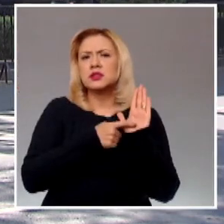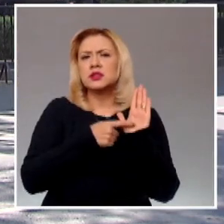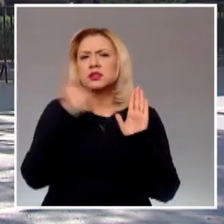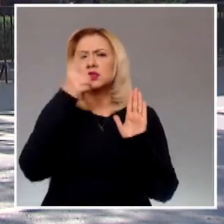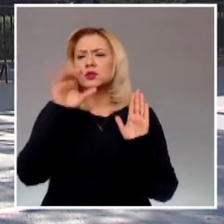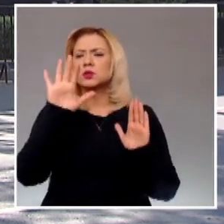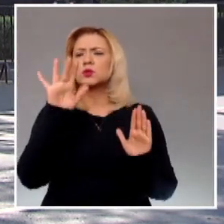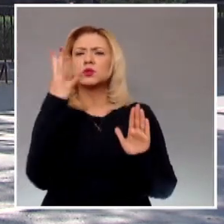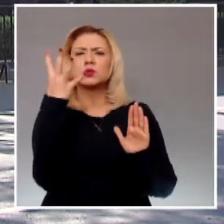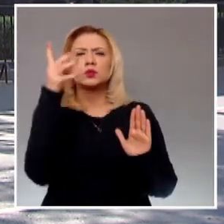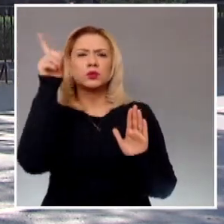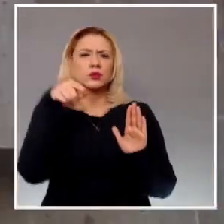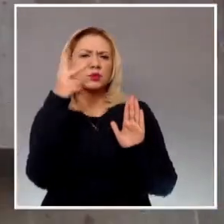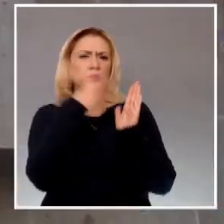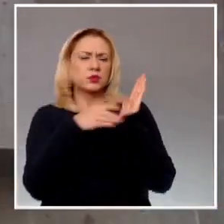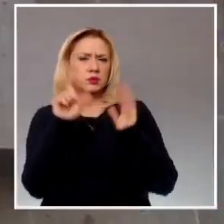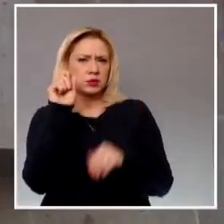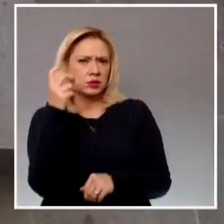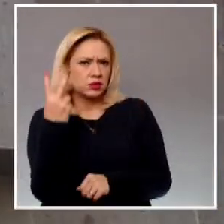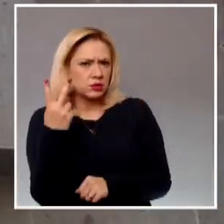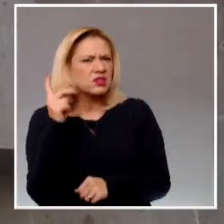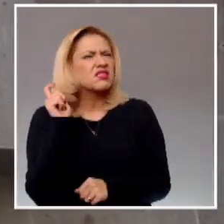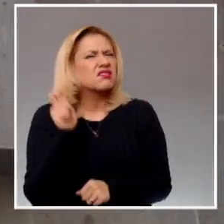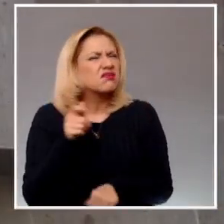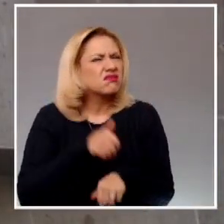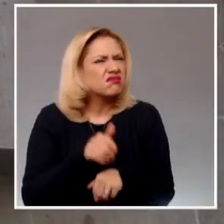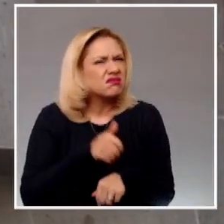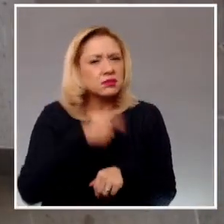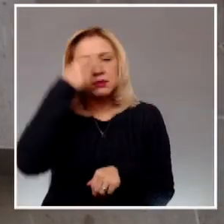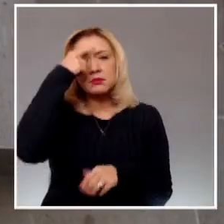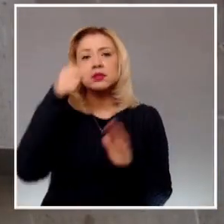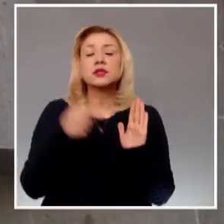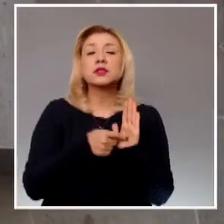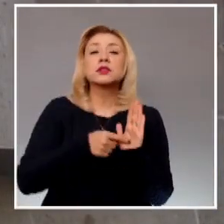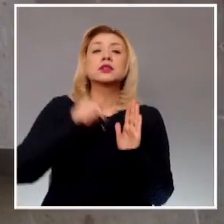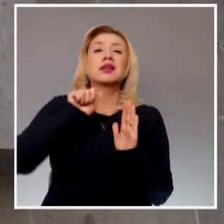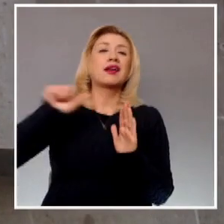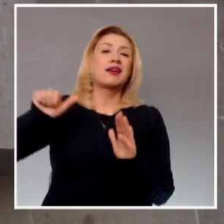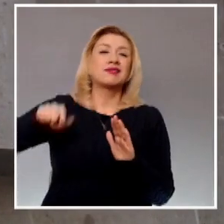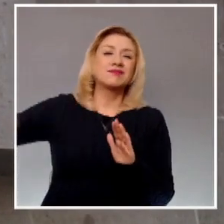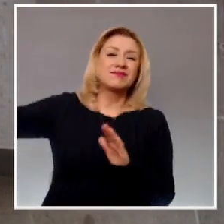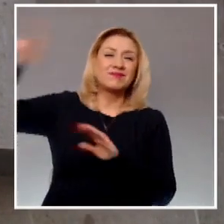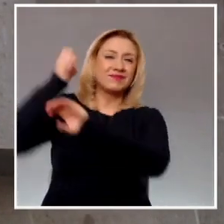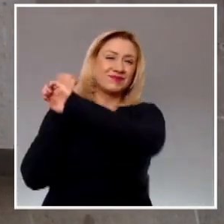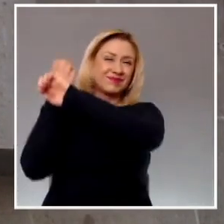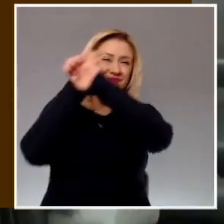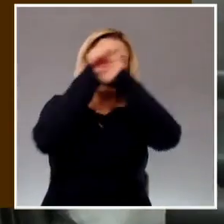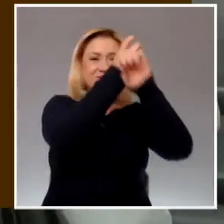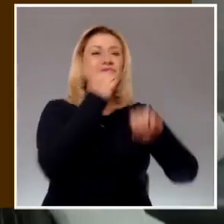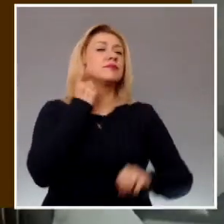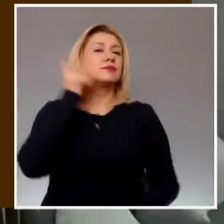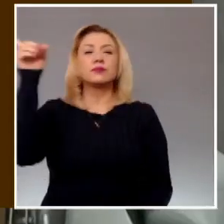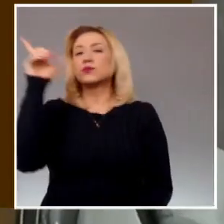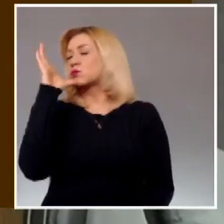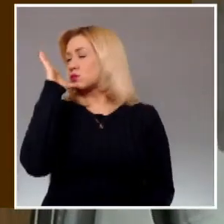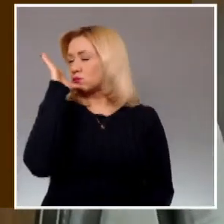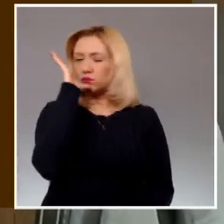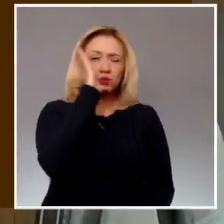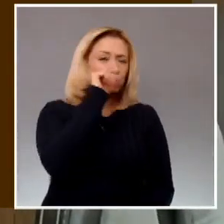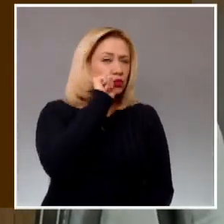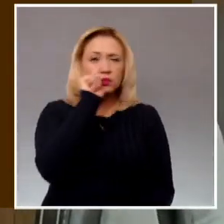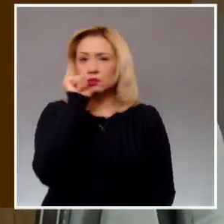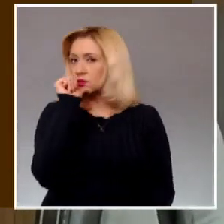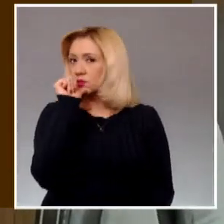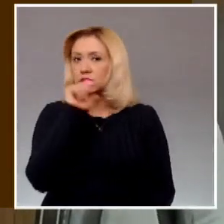2022, en la que determinó que los congresos locales carecen de competencia para establecer su legislación, en ella